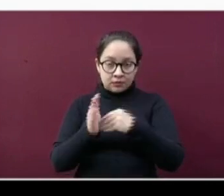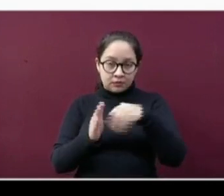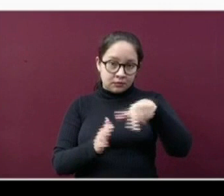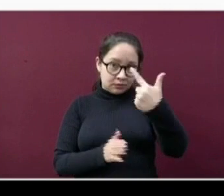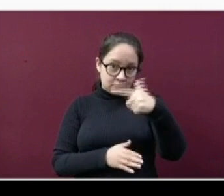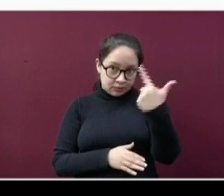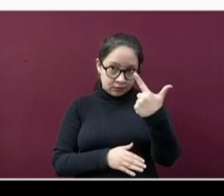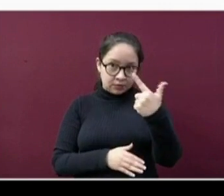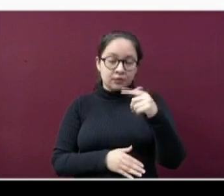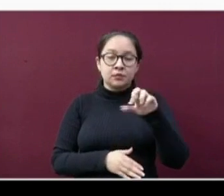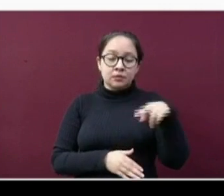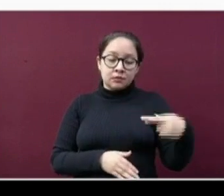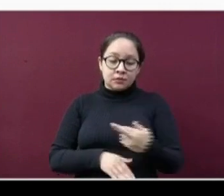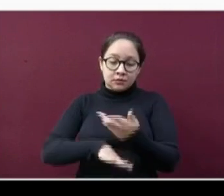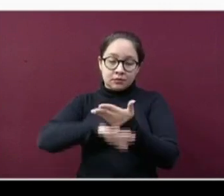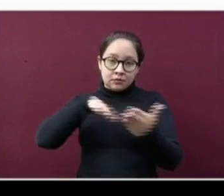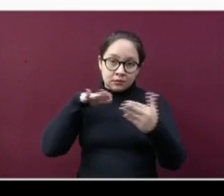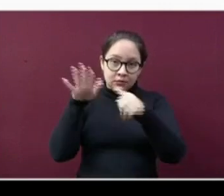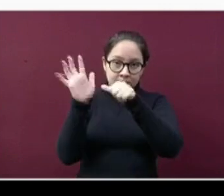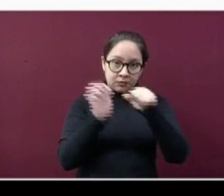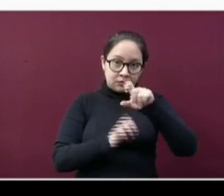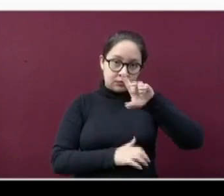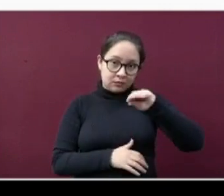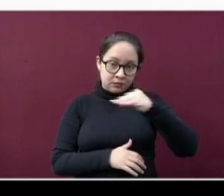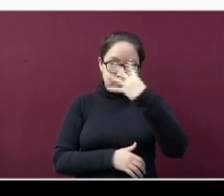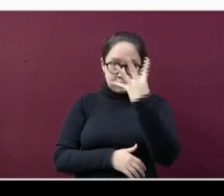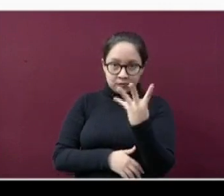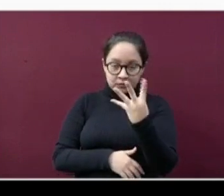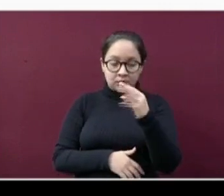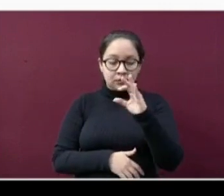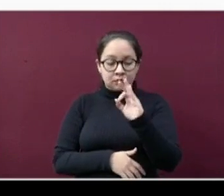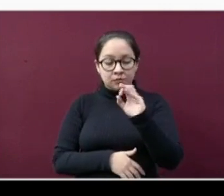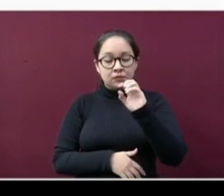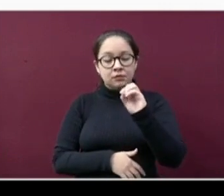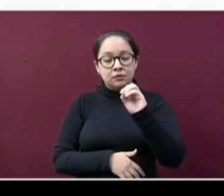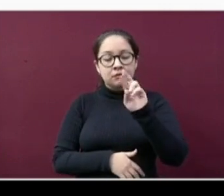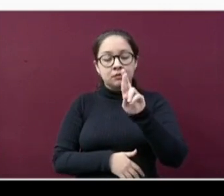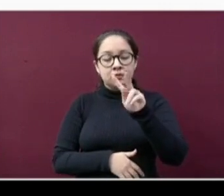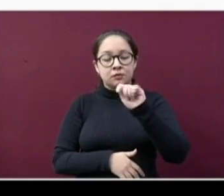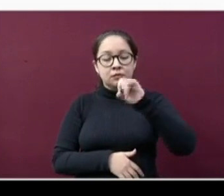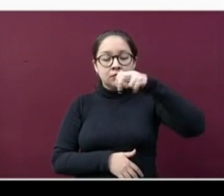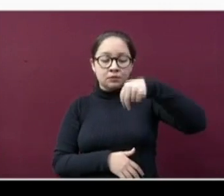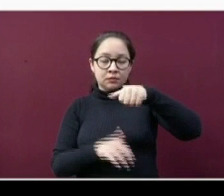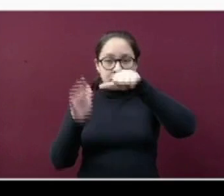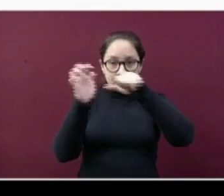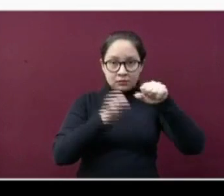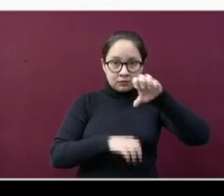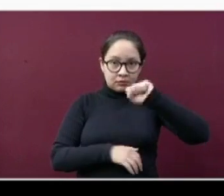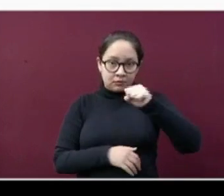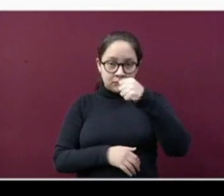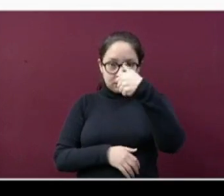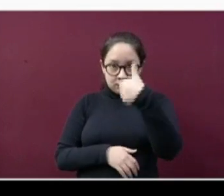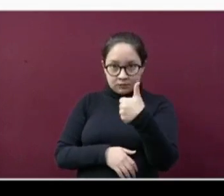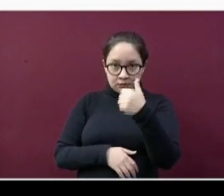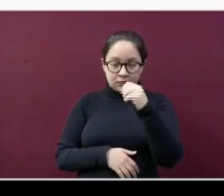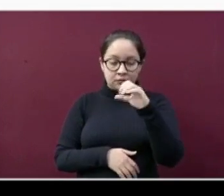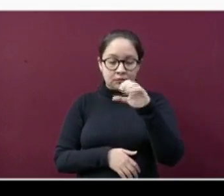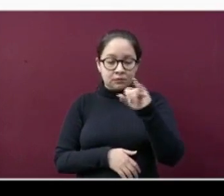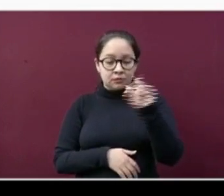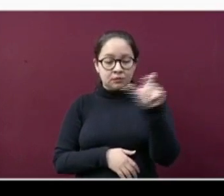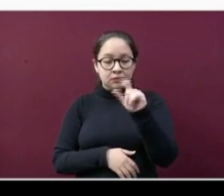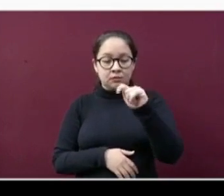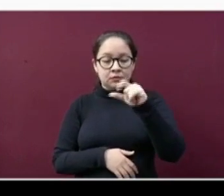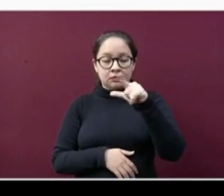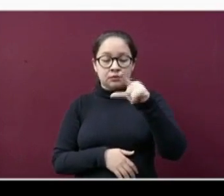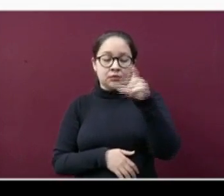y Río Blanco 694, Fortín 666, Iztazoquitlán